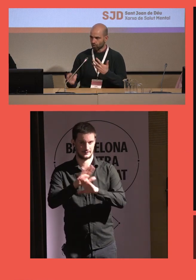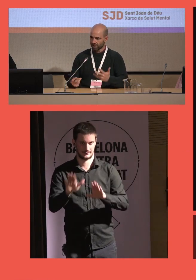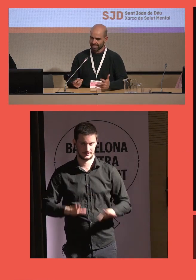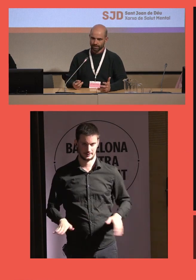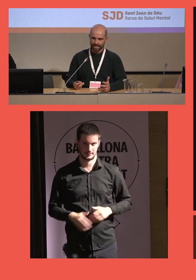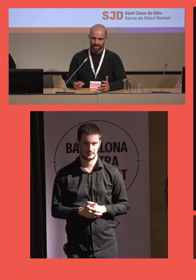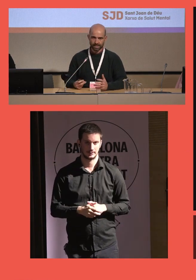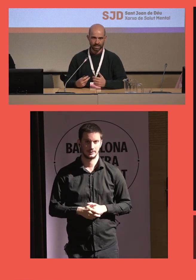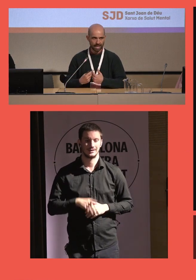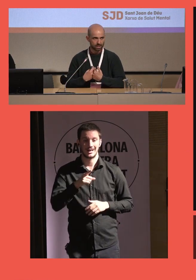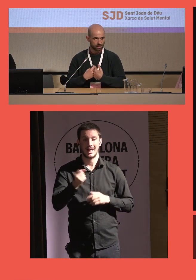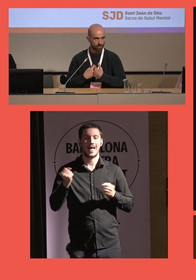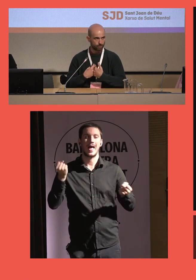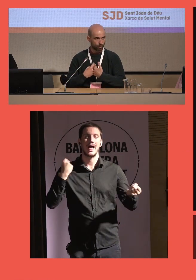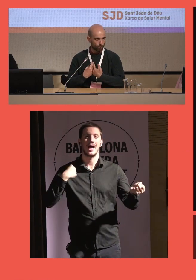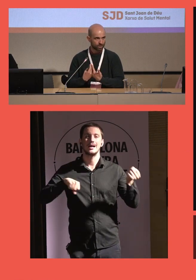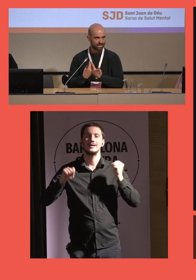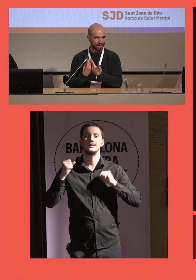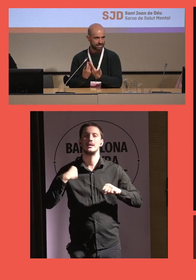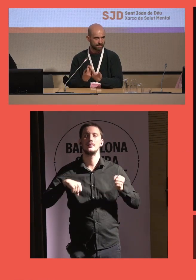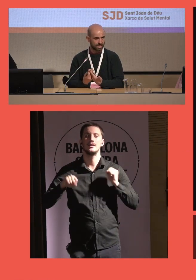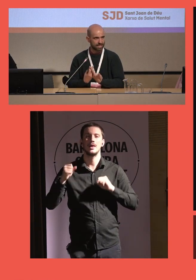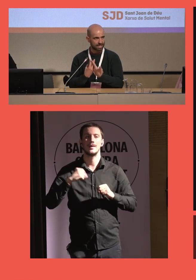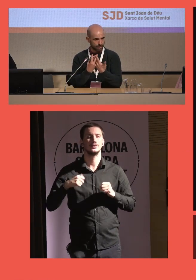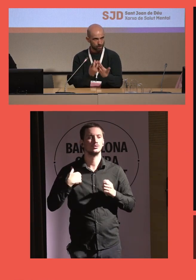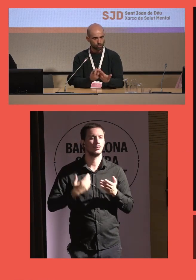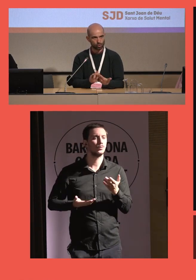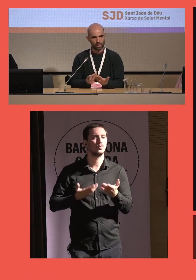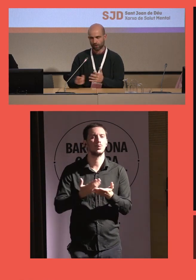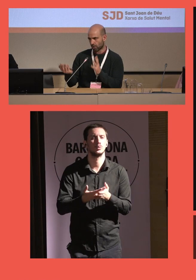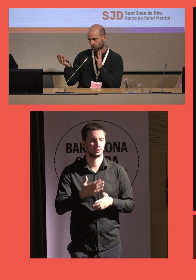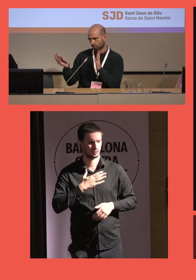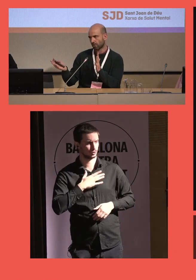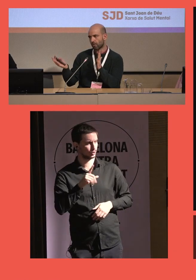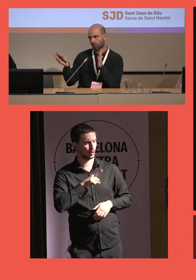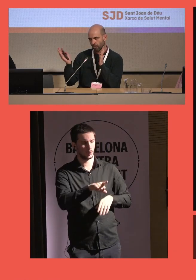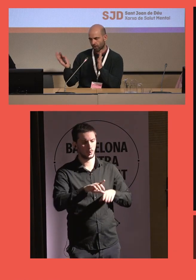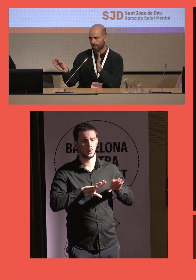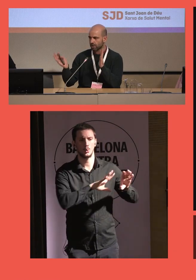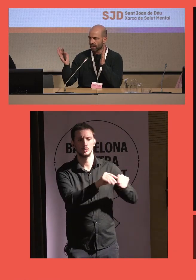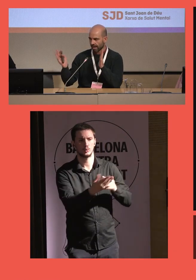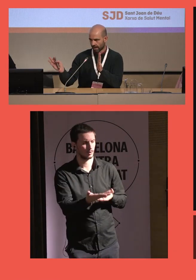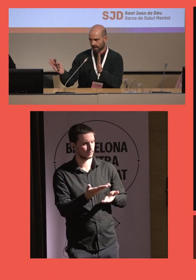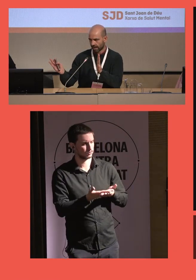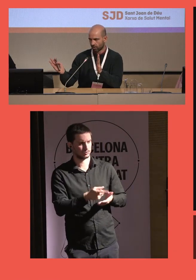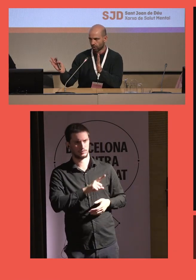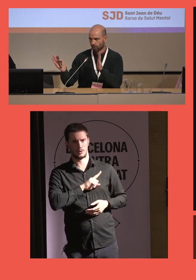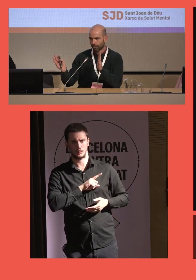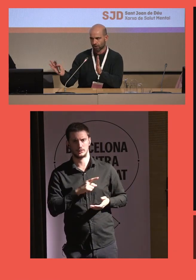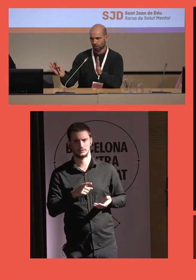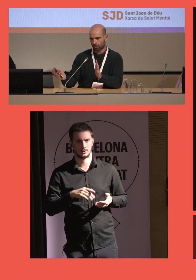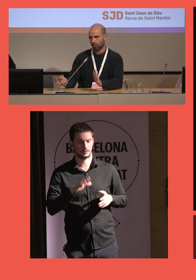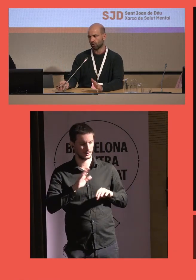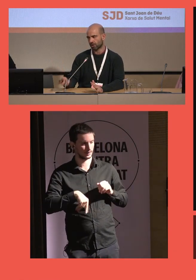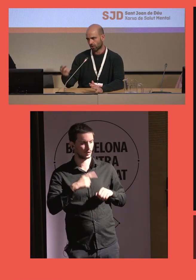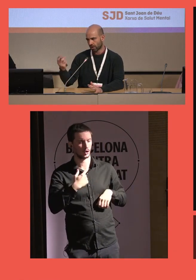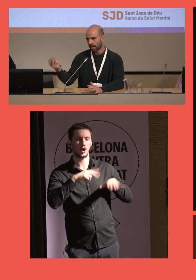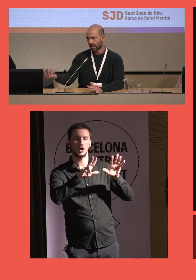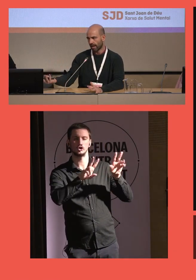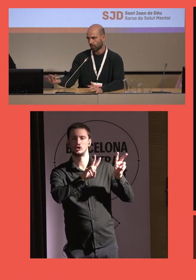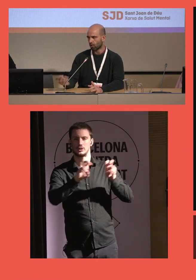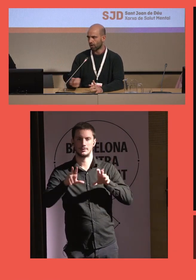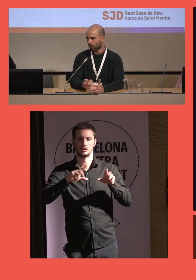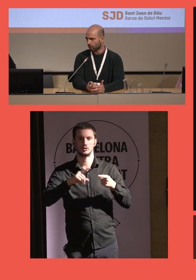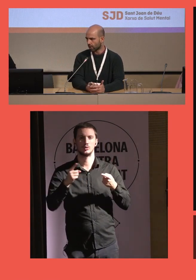Estos módulos de actividades, las propuestas de las actividades las hacen los usuarios pero nosotros lo englobamos en ocho módulos que